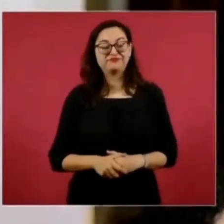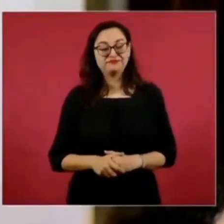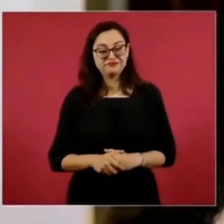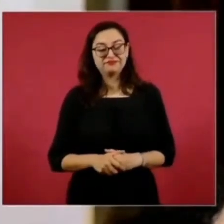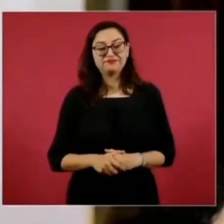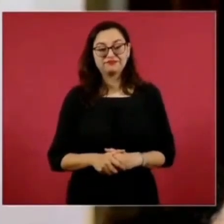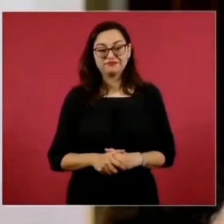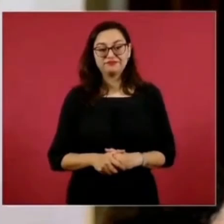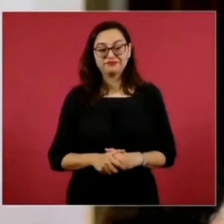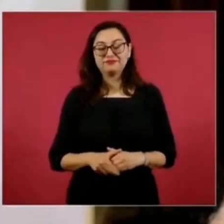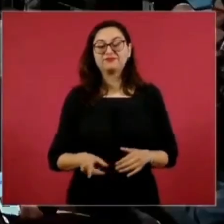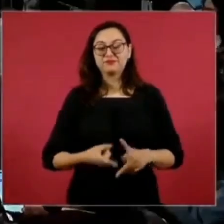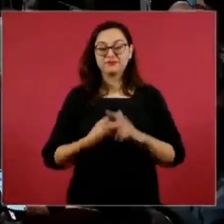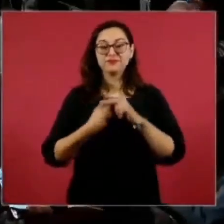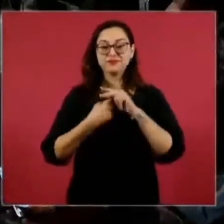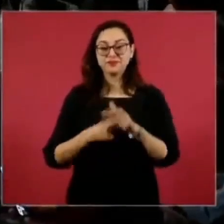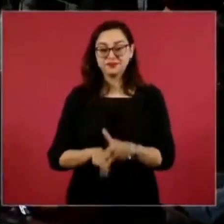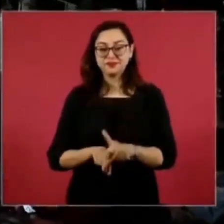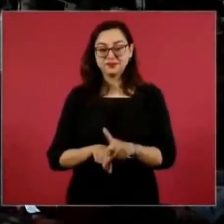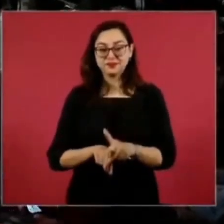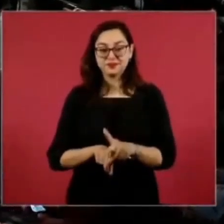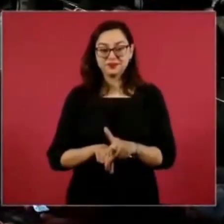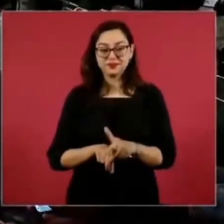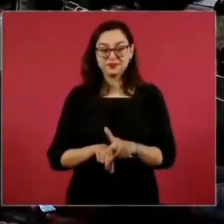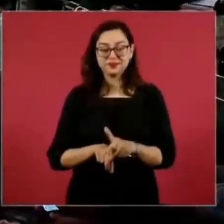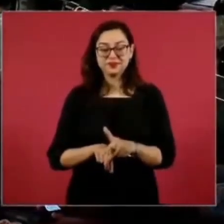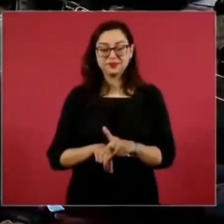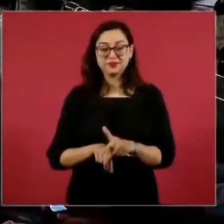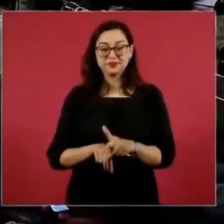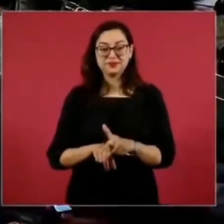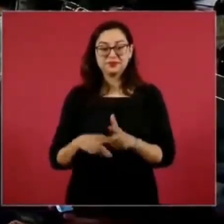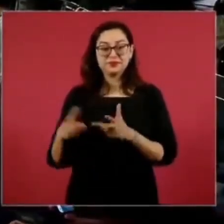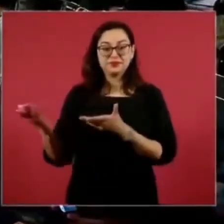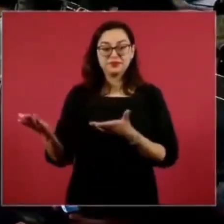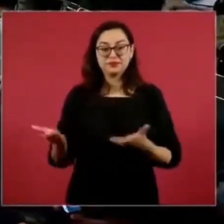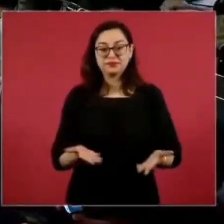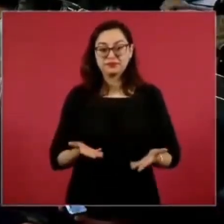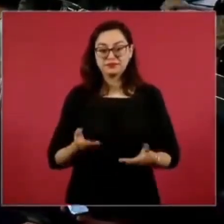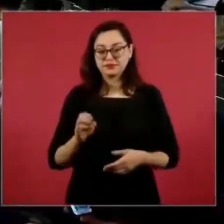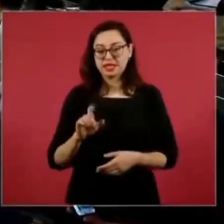Entonces, empezamos con Elizabeth. ¡Gracias ver!